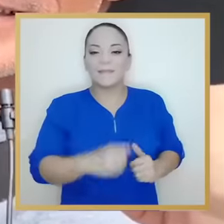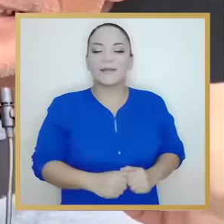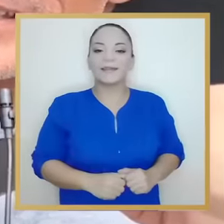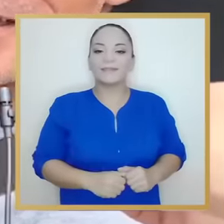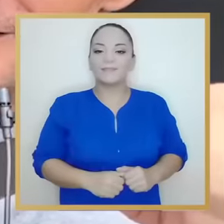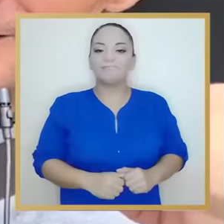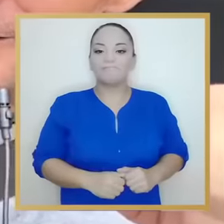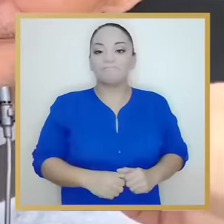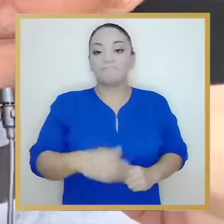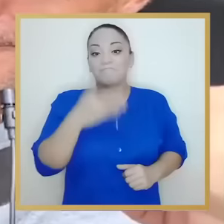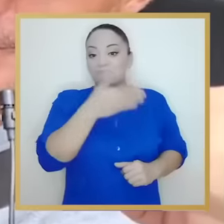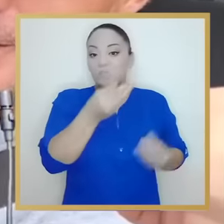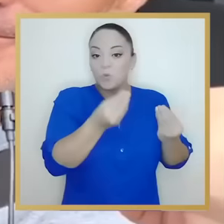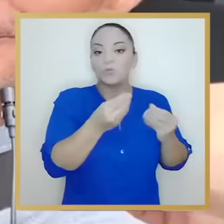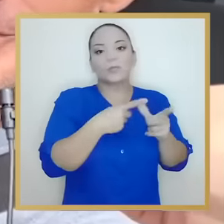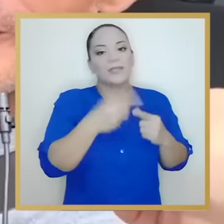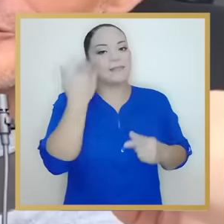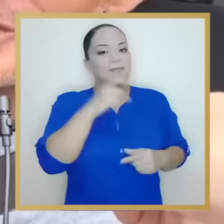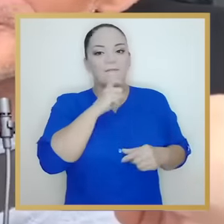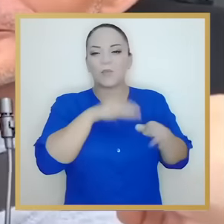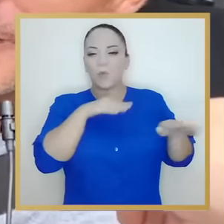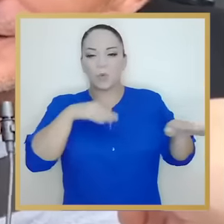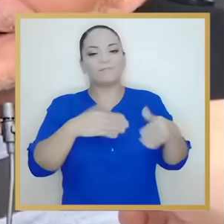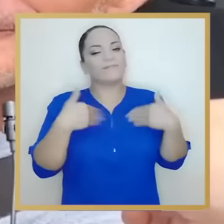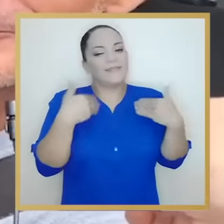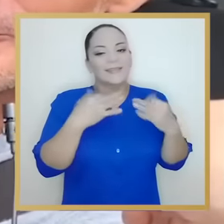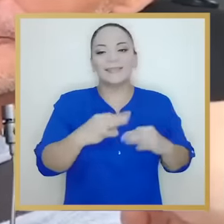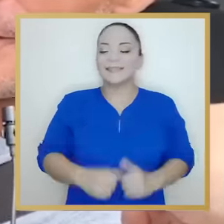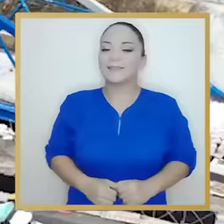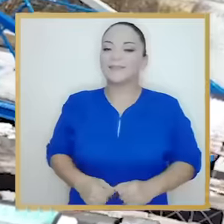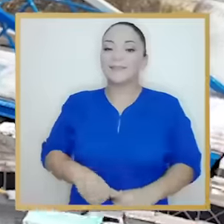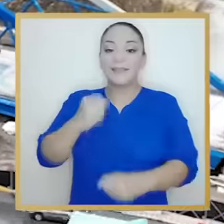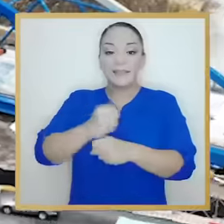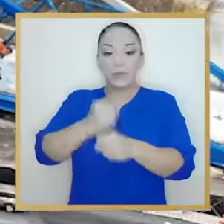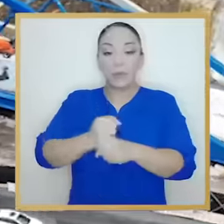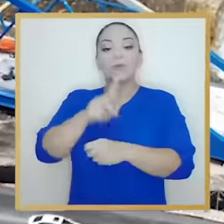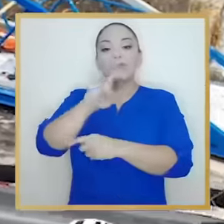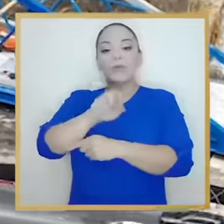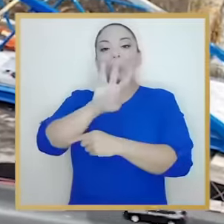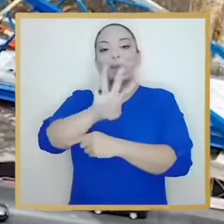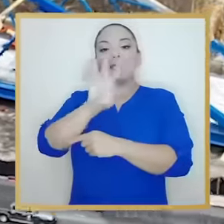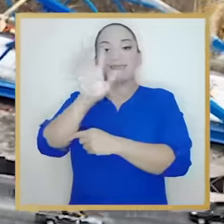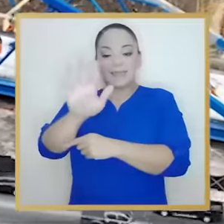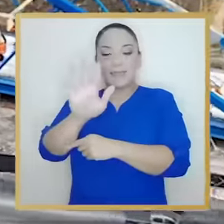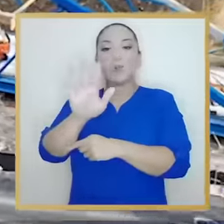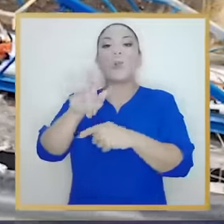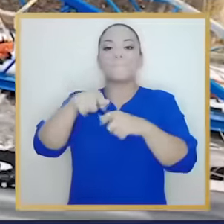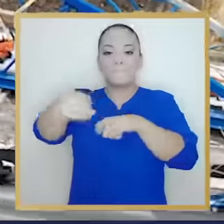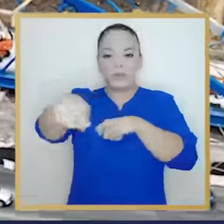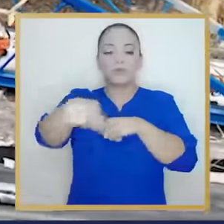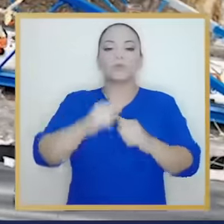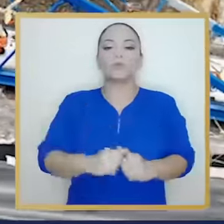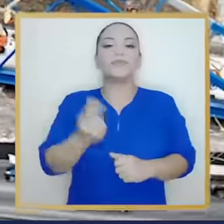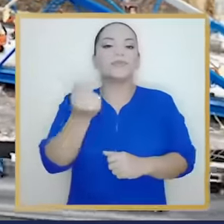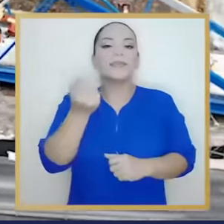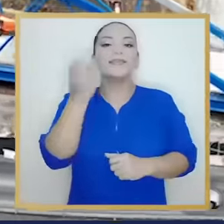y costaba muchísimo, así que súper felices. La obra mide 145 metros